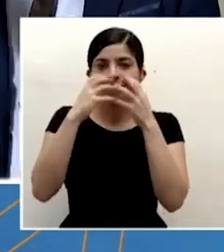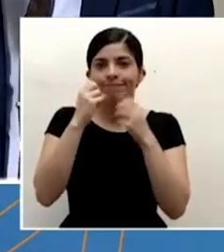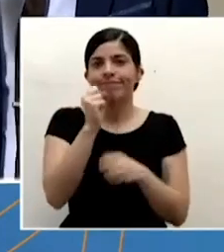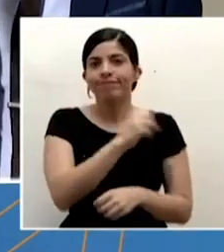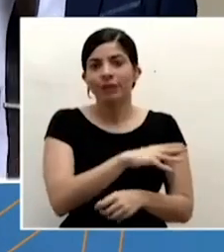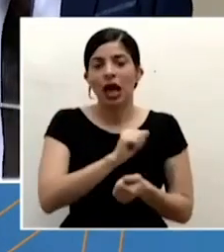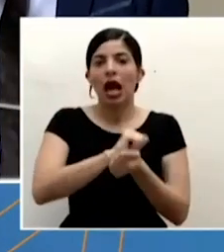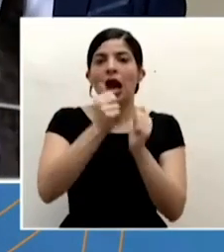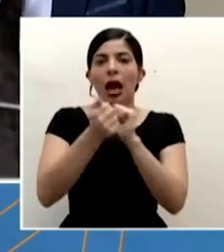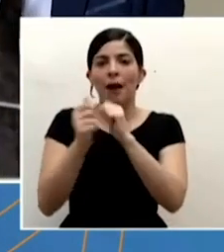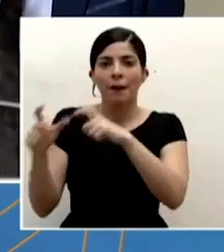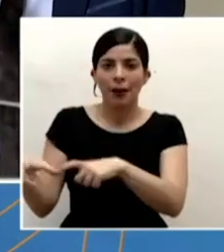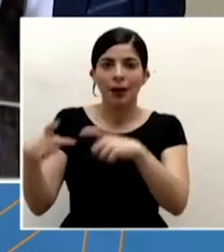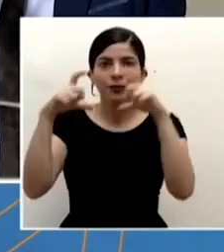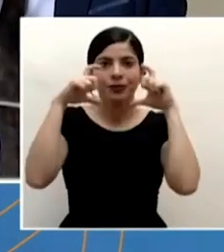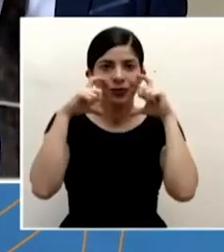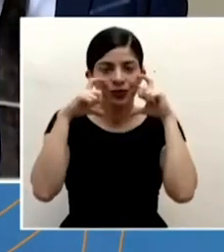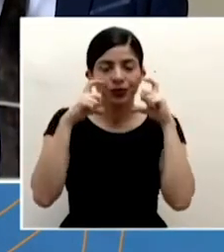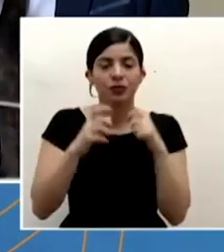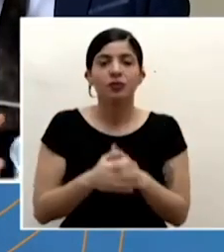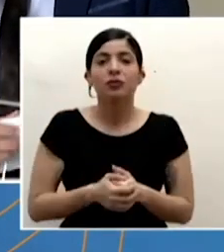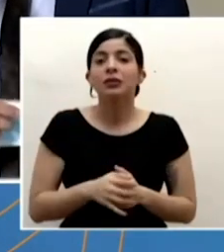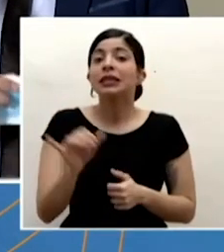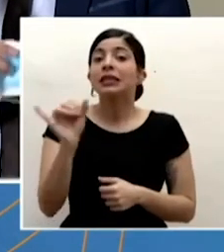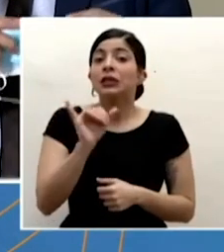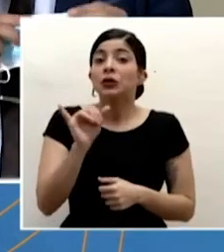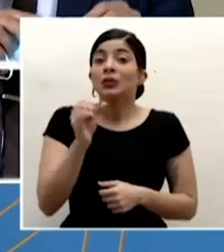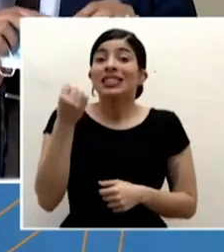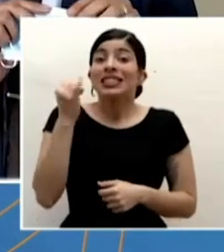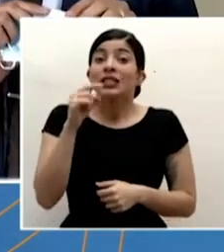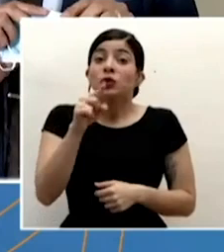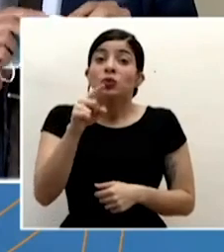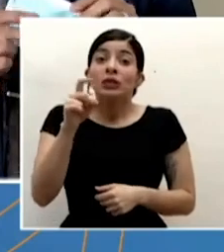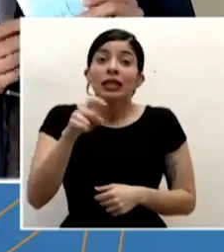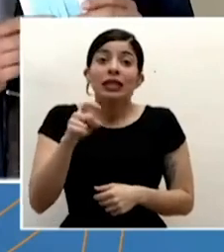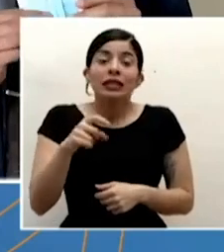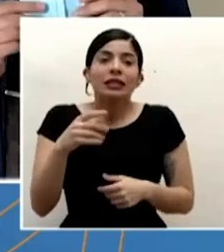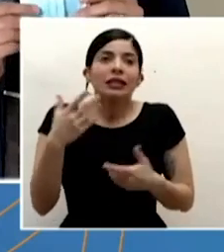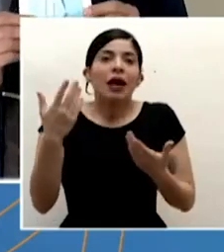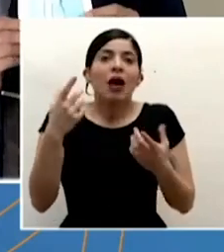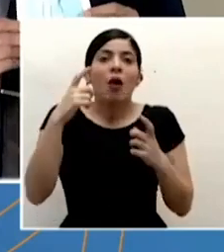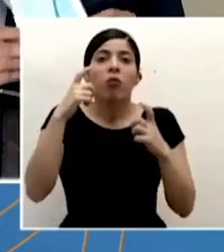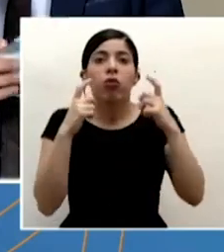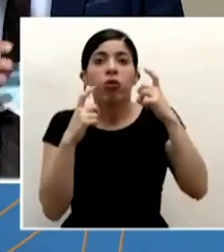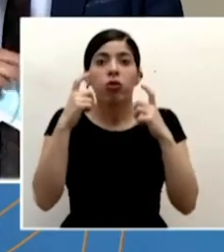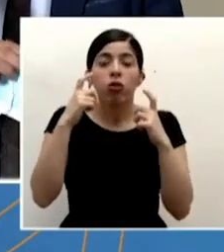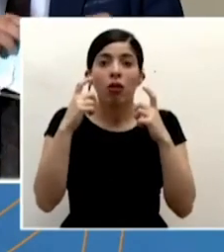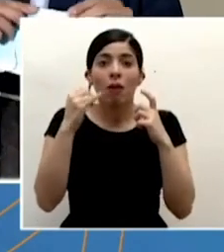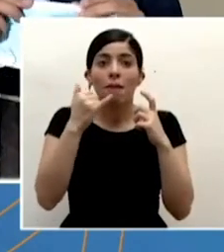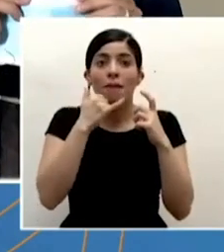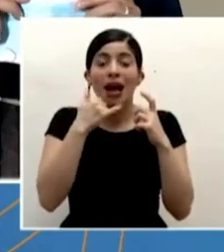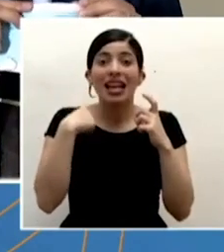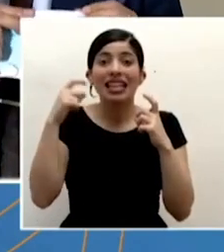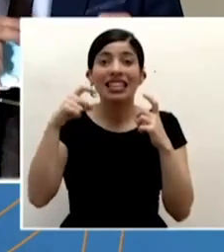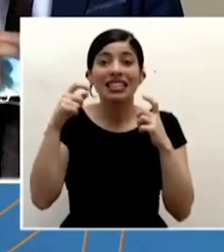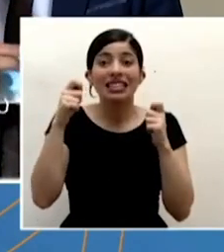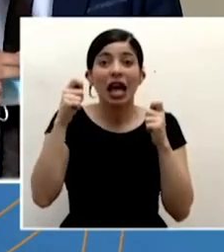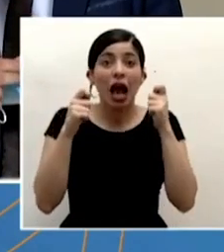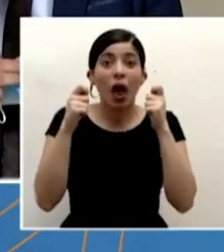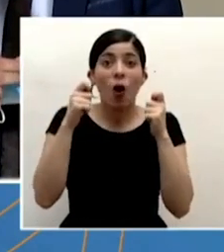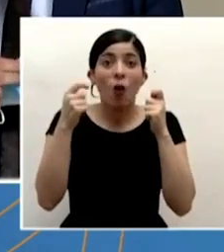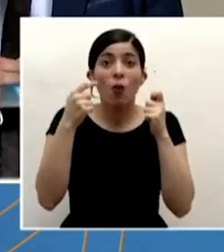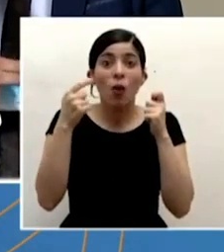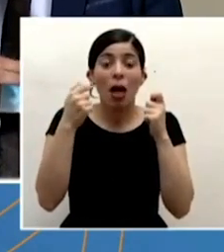igual si usted ocupa por algún asunto se le desajustó la mascarilla y ocupa ajustarla